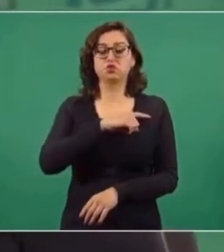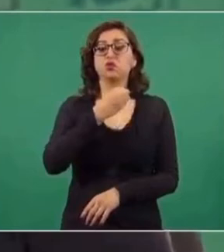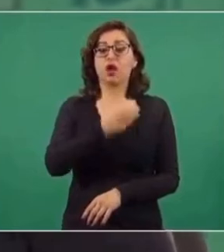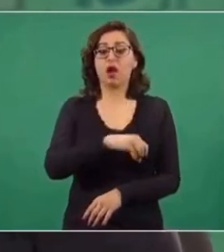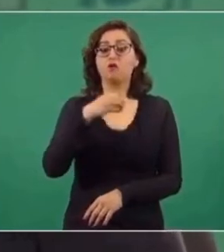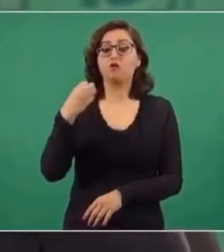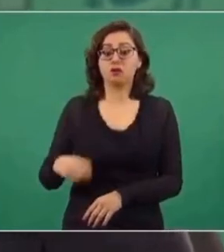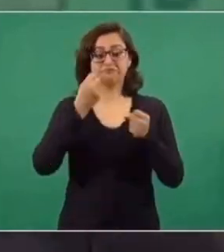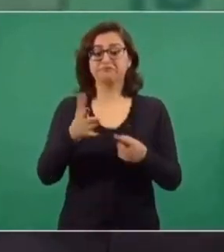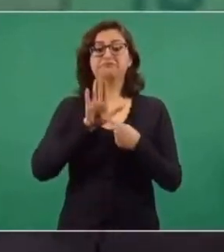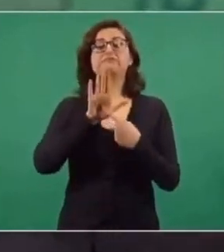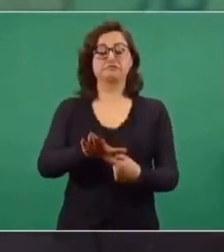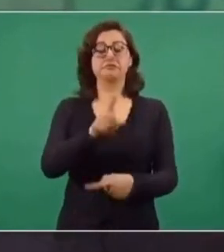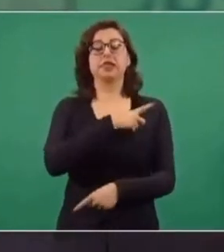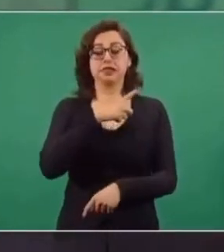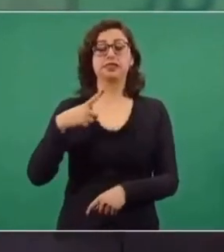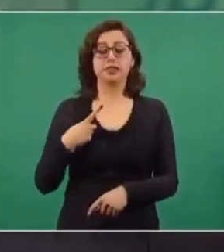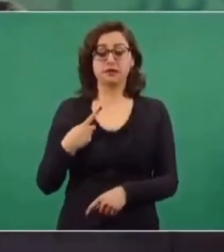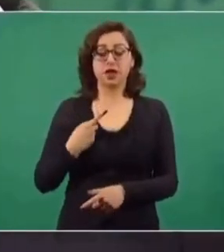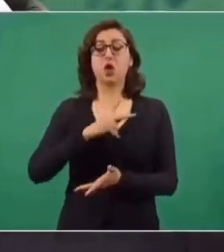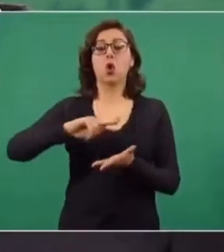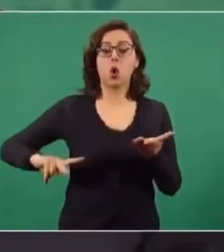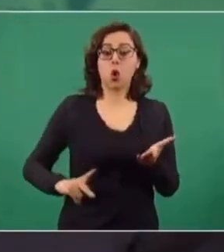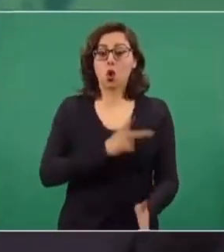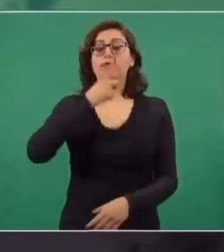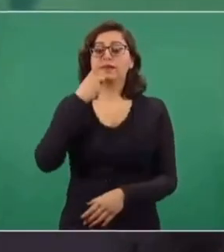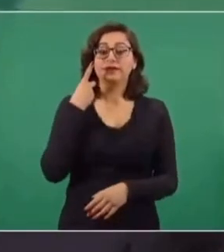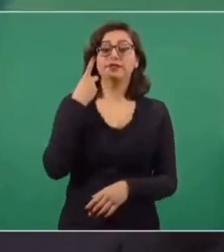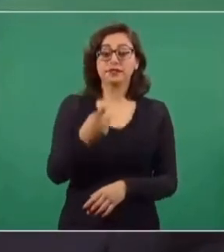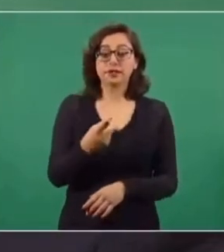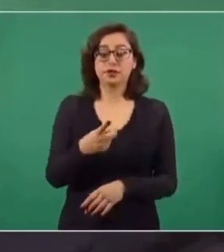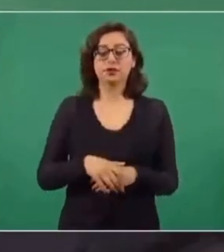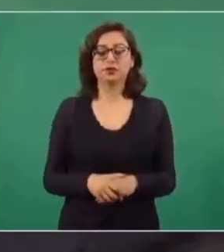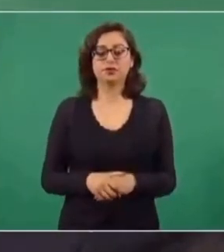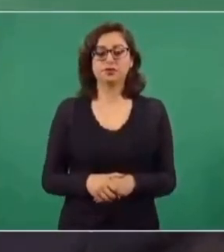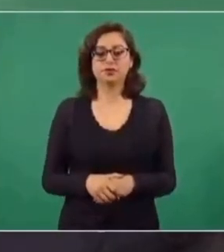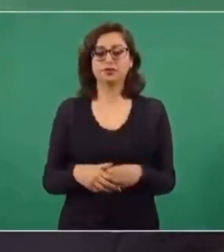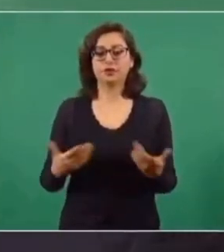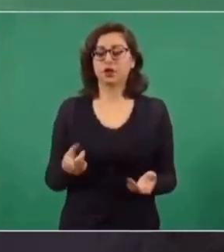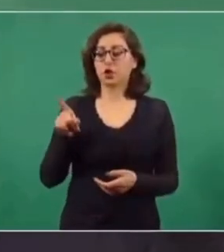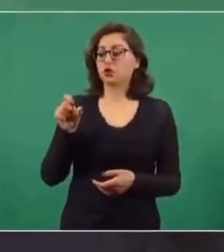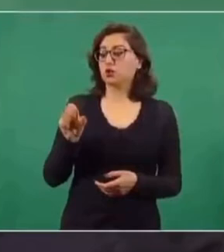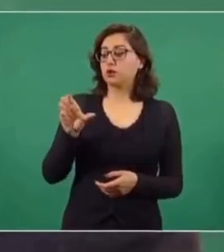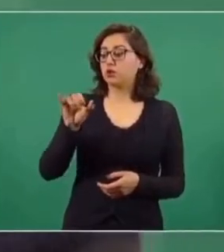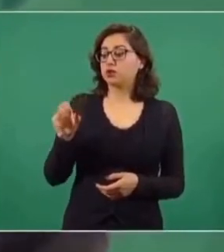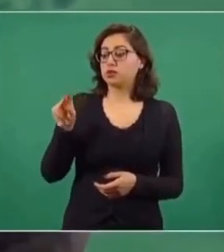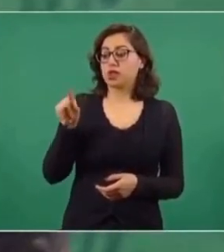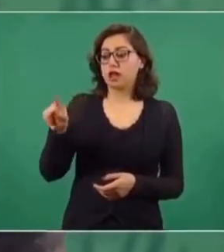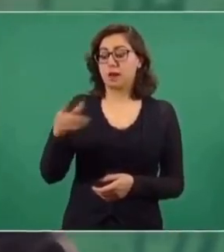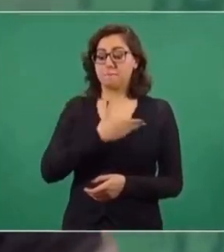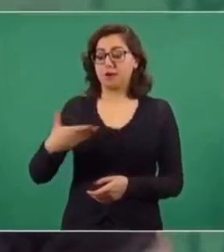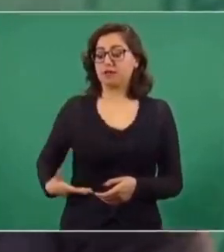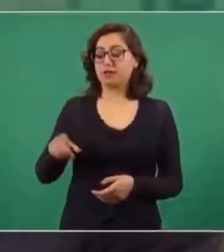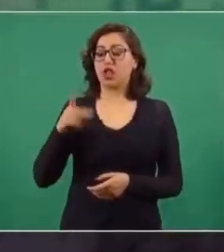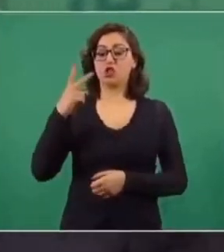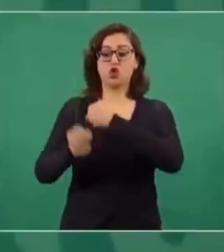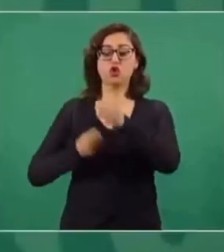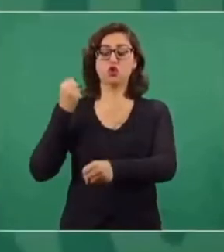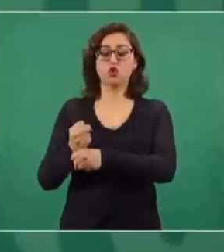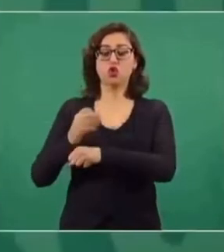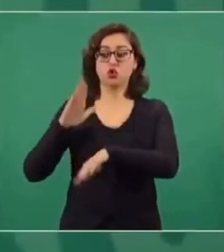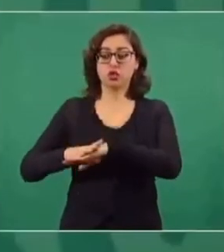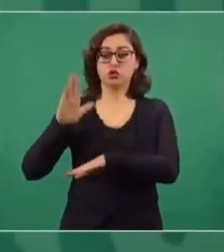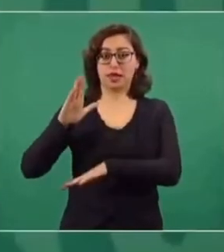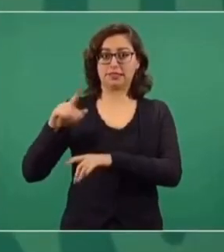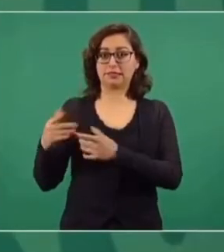nuestras posturas. Y repito, si se amplía el periodo que no es reelección del presidente de la Corte, que a la